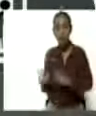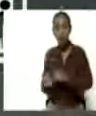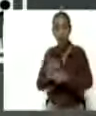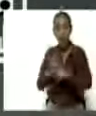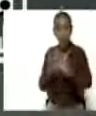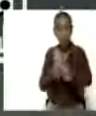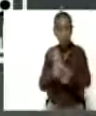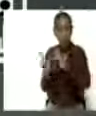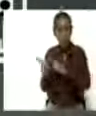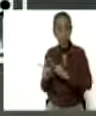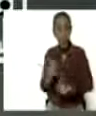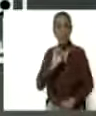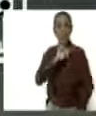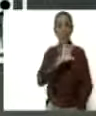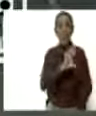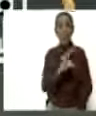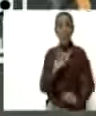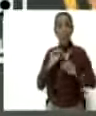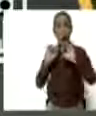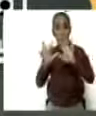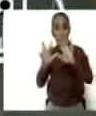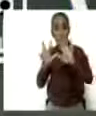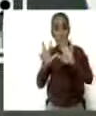38 casos en Miranda,